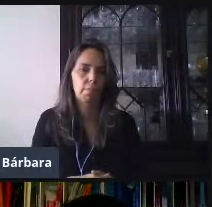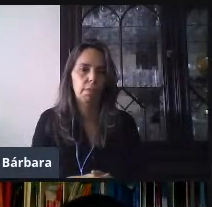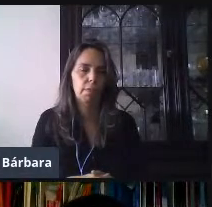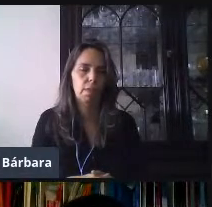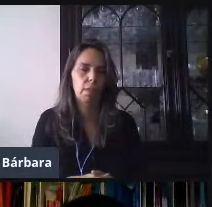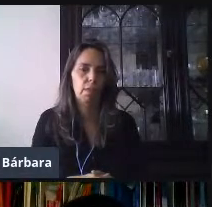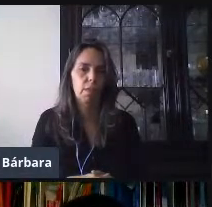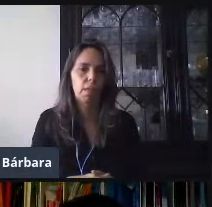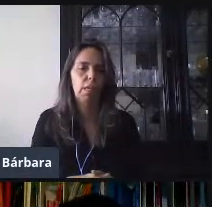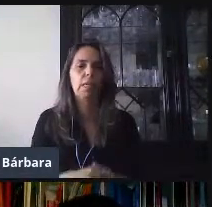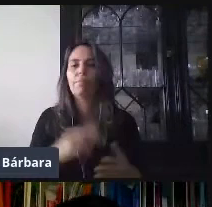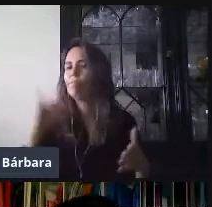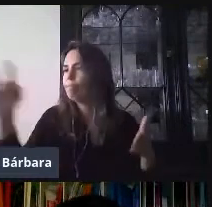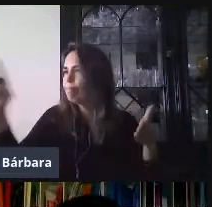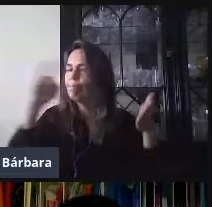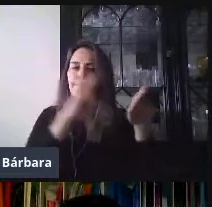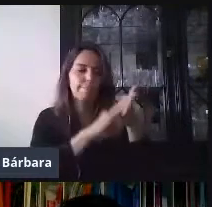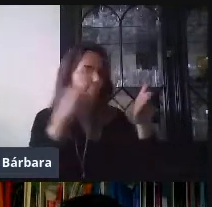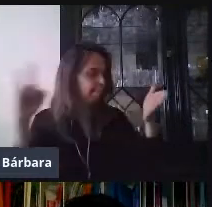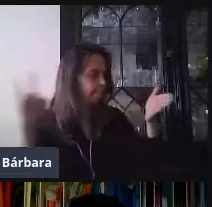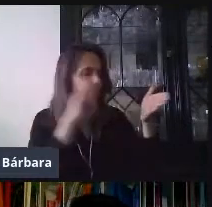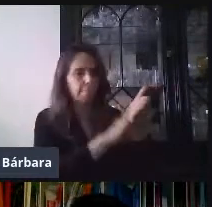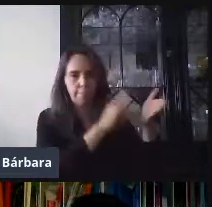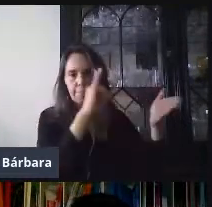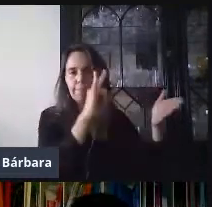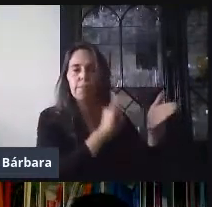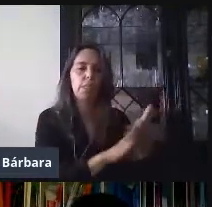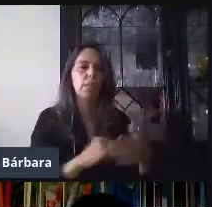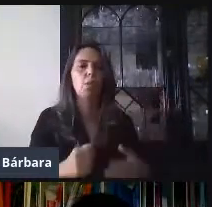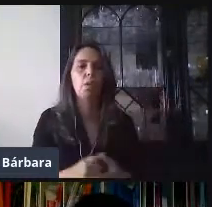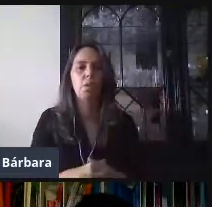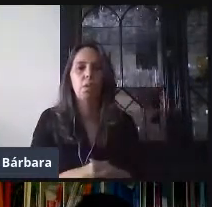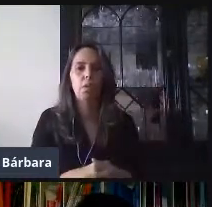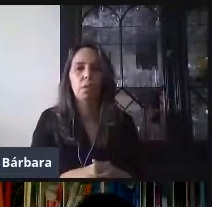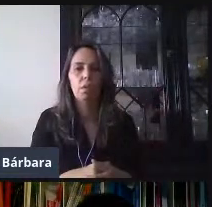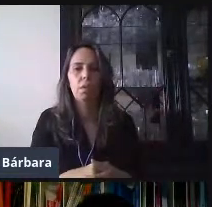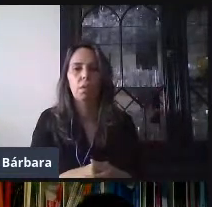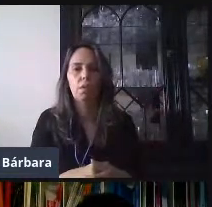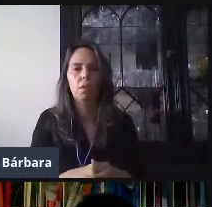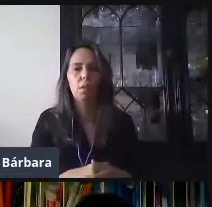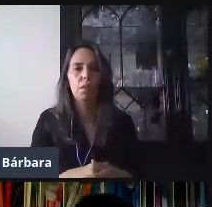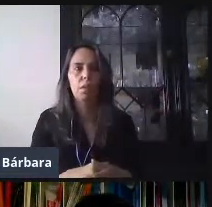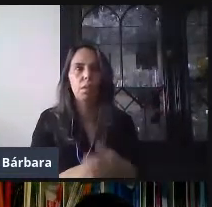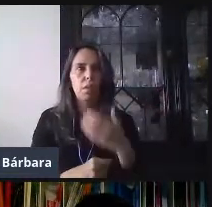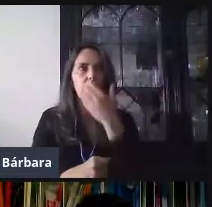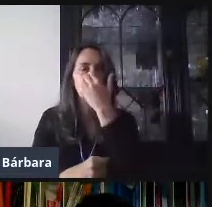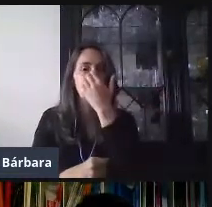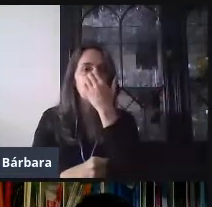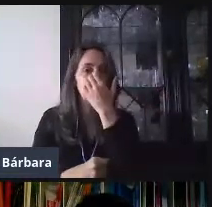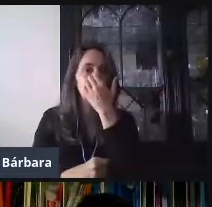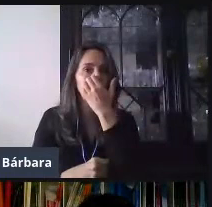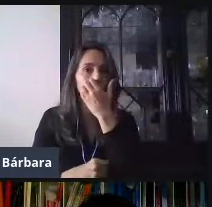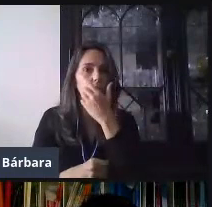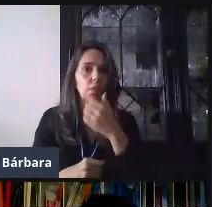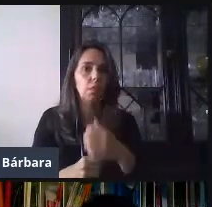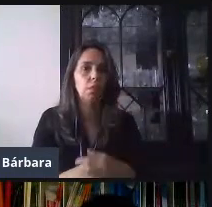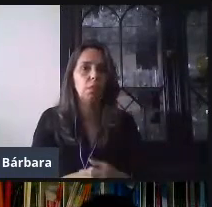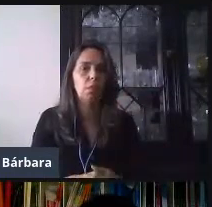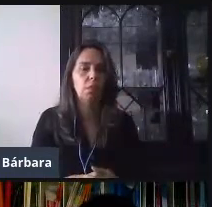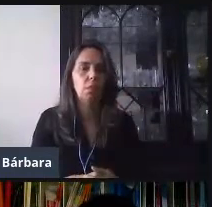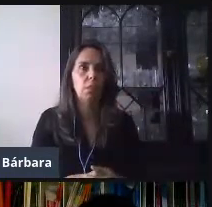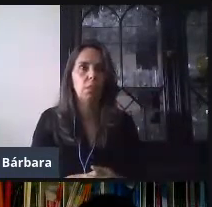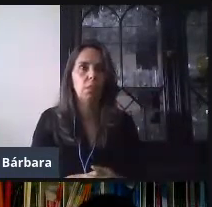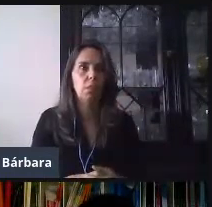Y así voy agregando mis imágenes. En través de esto, pues yo ya lo único que voy a hacer es que que muchas veces solamente o